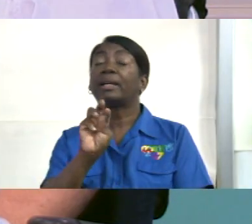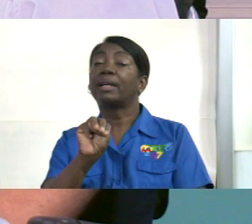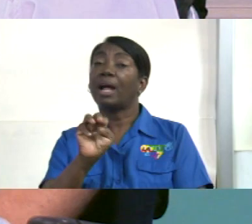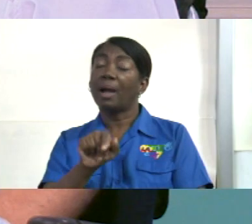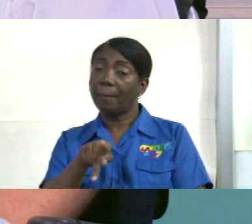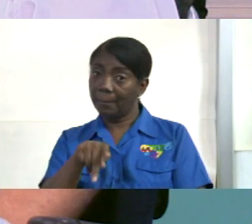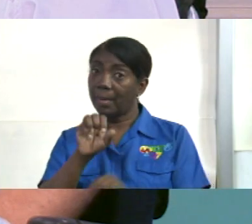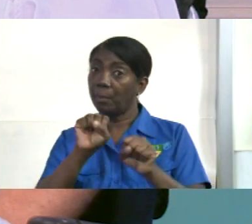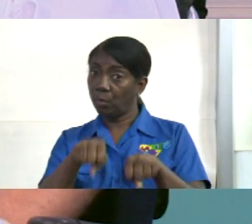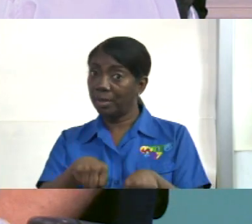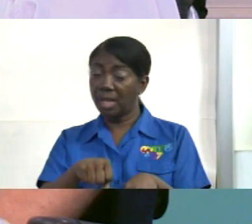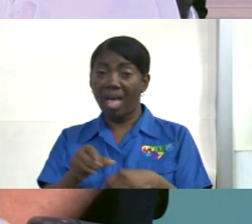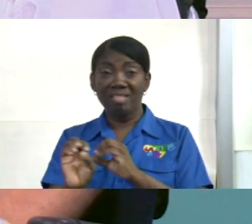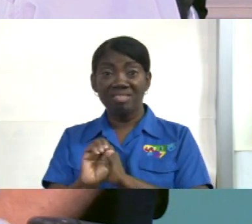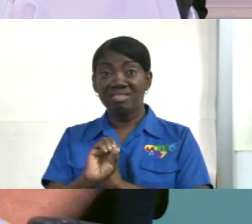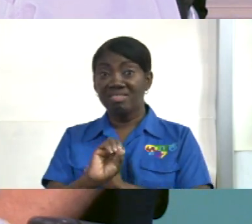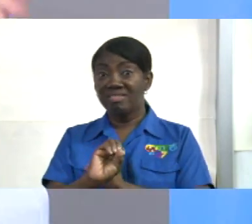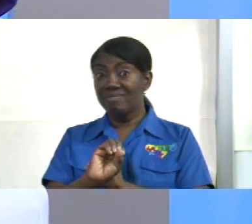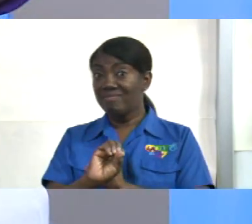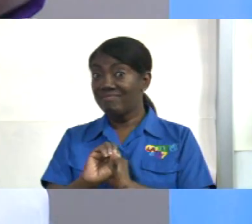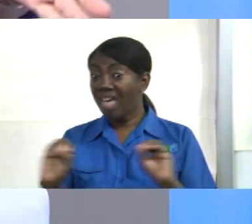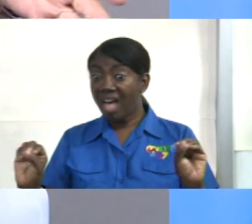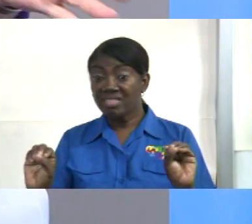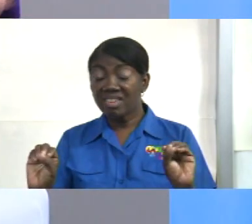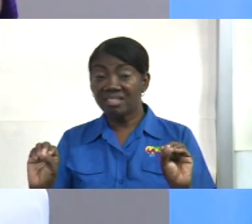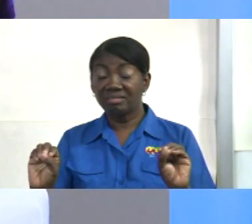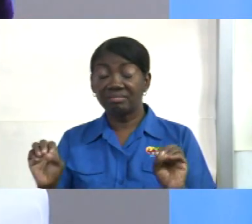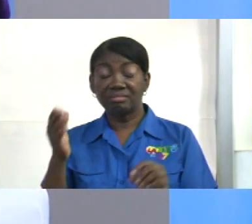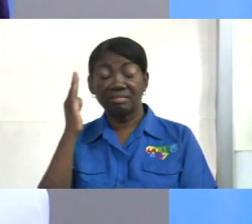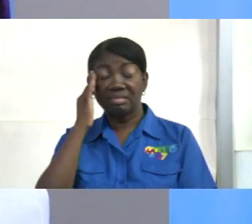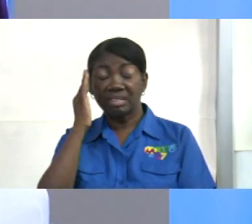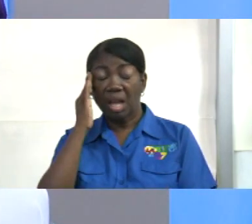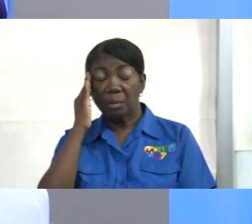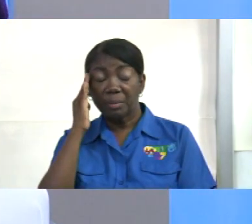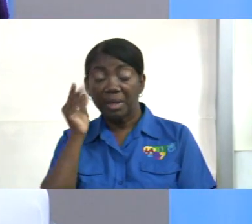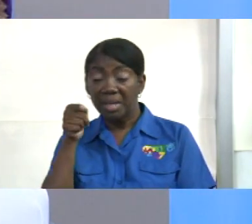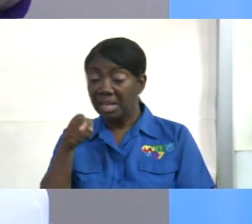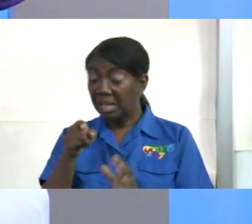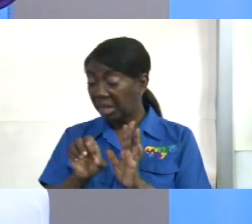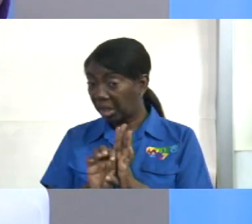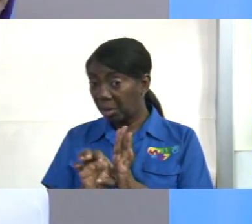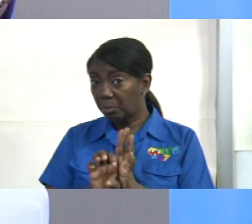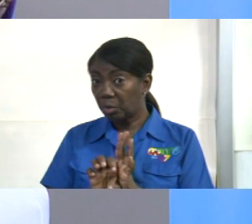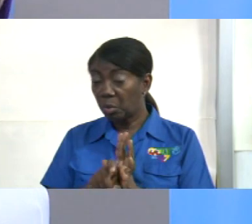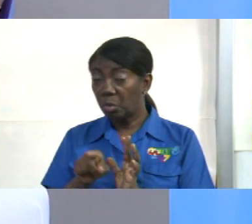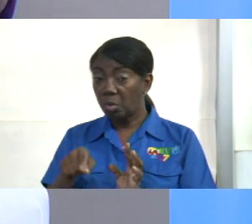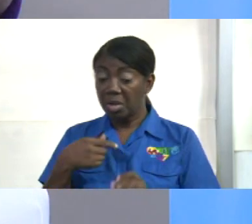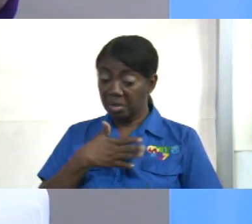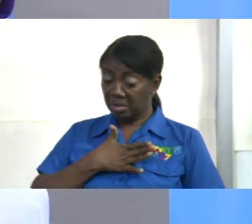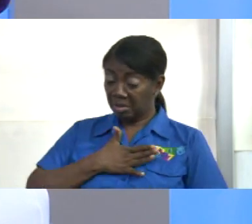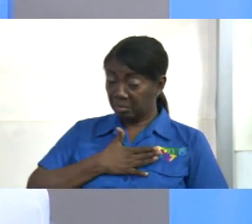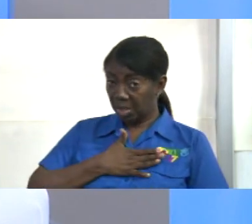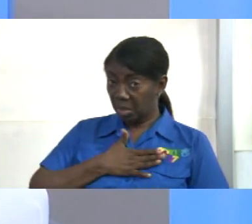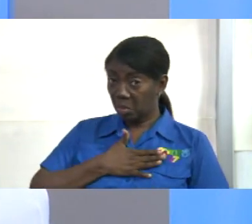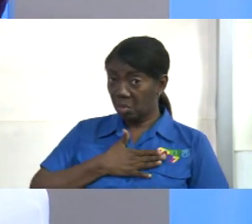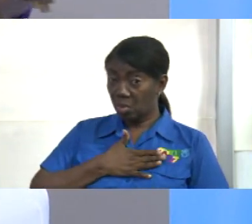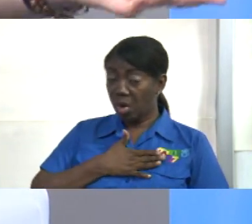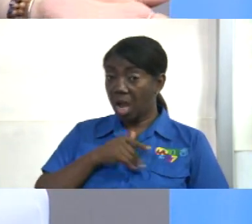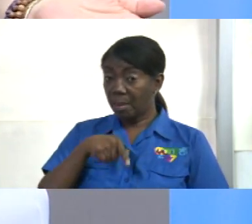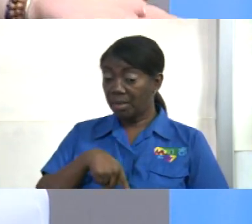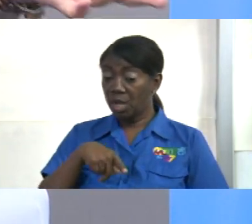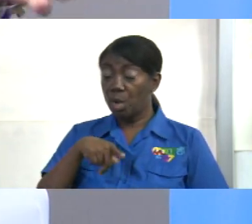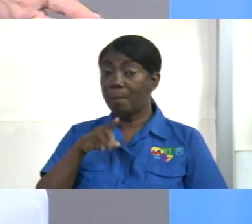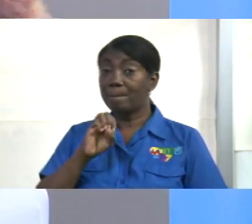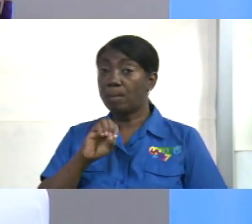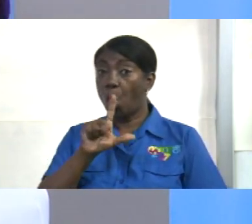porque nadie sabe como por ejemplo en su caso y en el mío porque yo a mí me dio polio a los